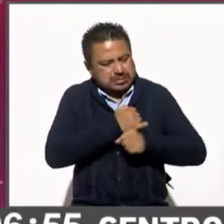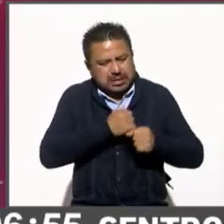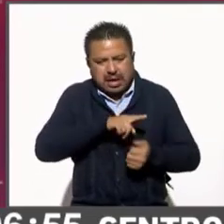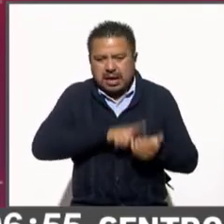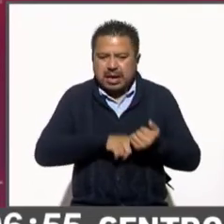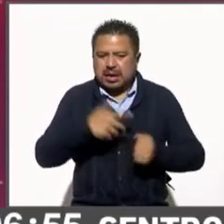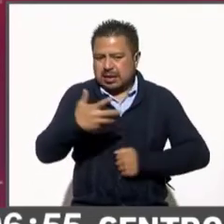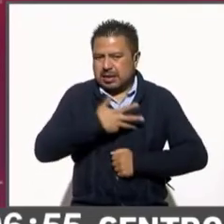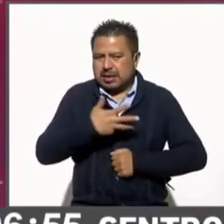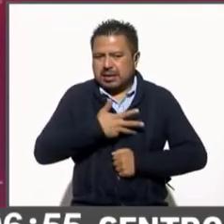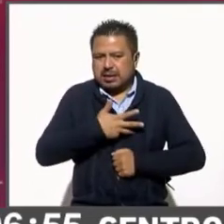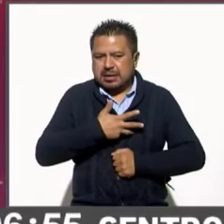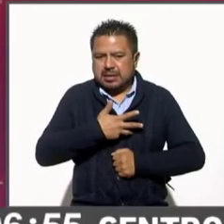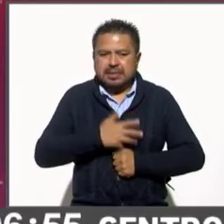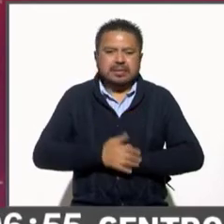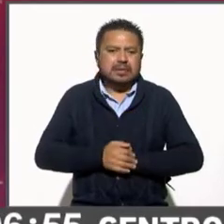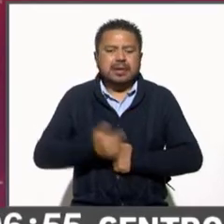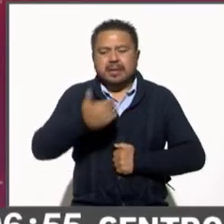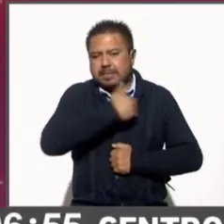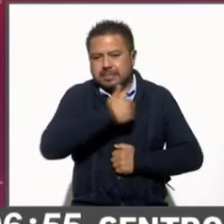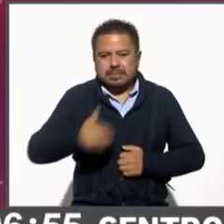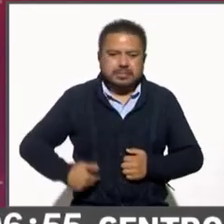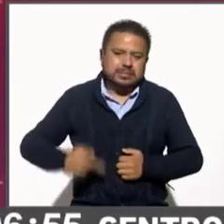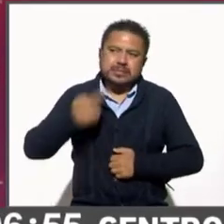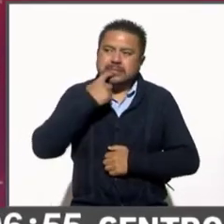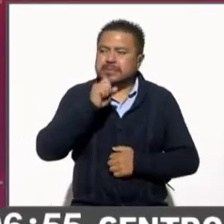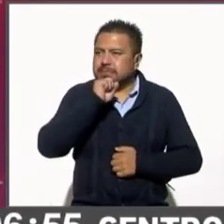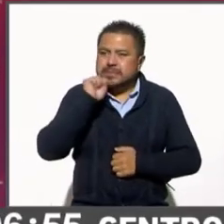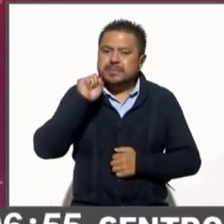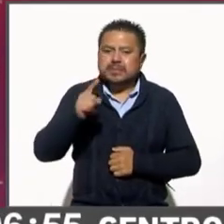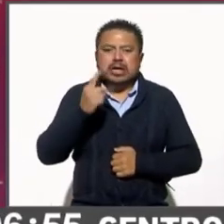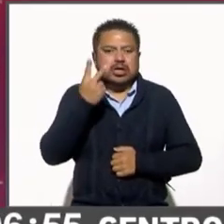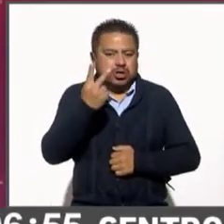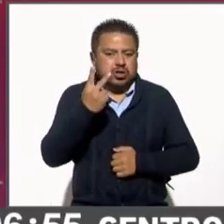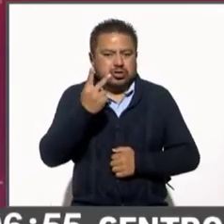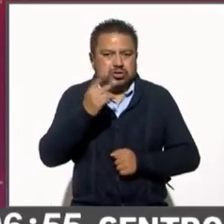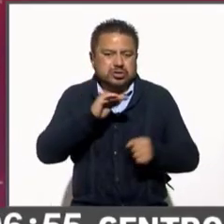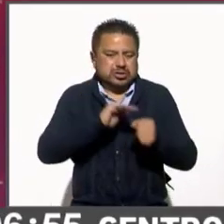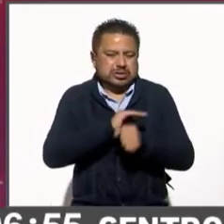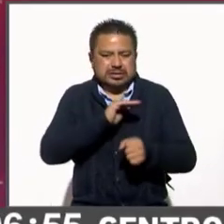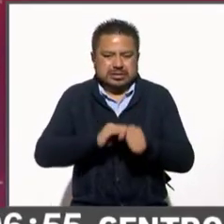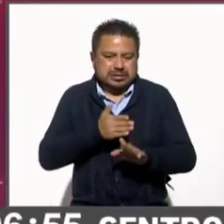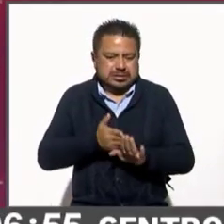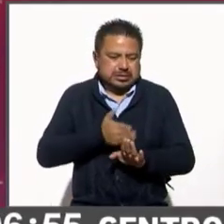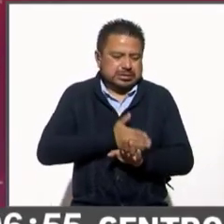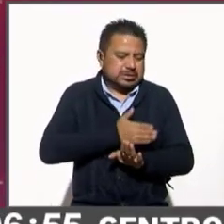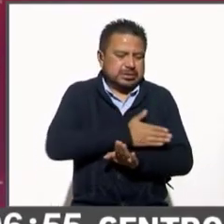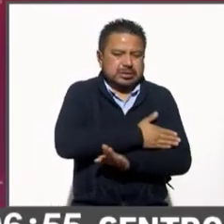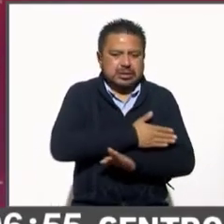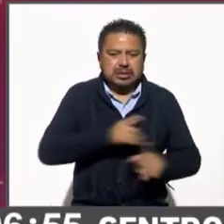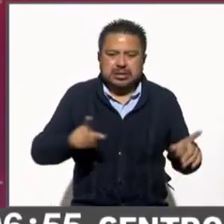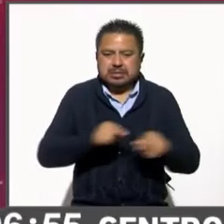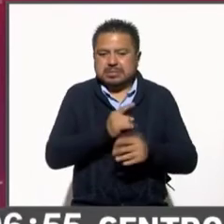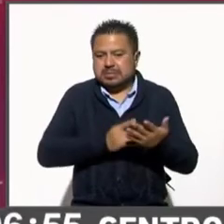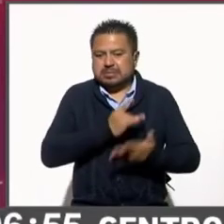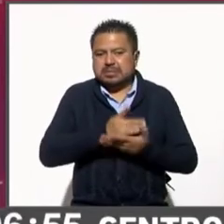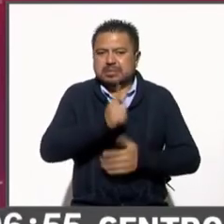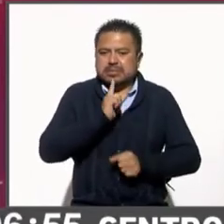presidente López Obrador y sus dos antecesores, simplemente observando la